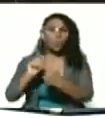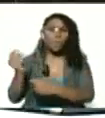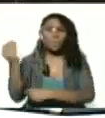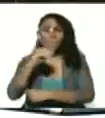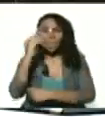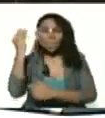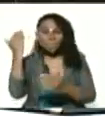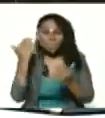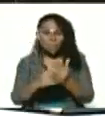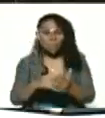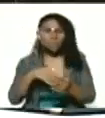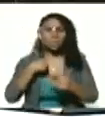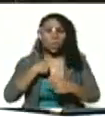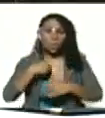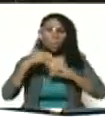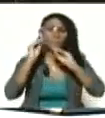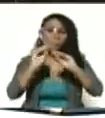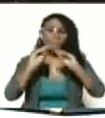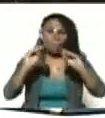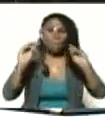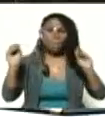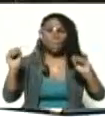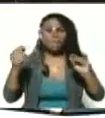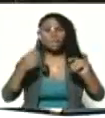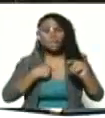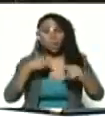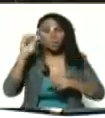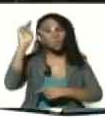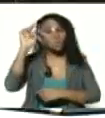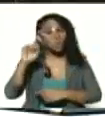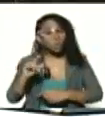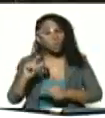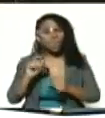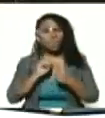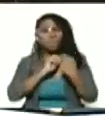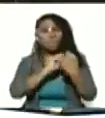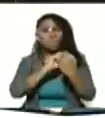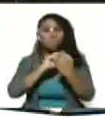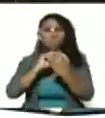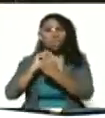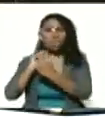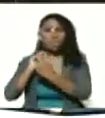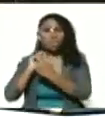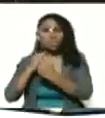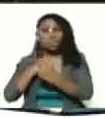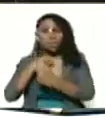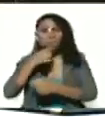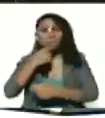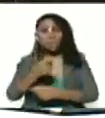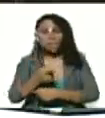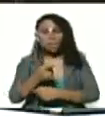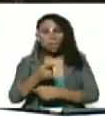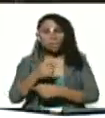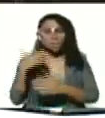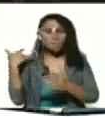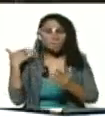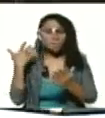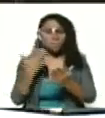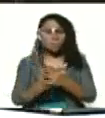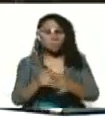de mil veces. Y bueno, todos los diálogos han sido, yo diría, al pasar del tiempo,